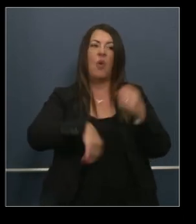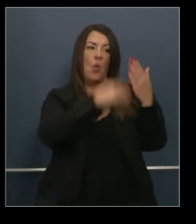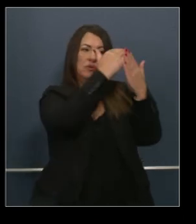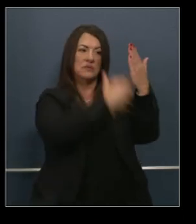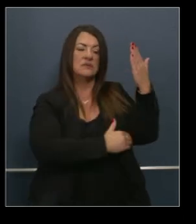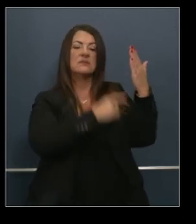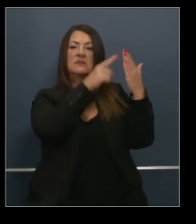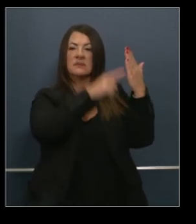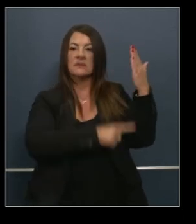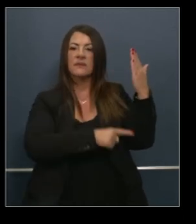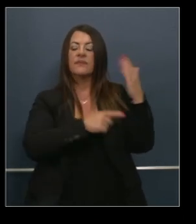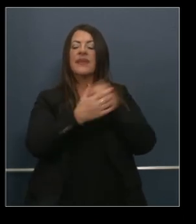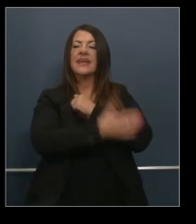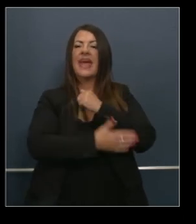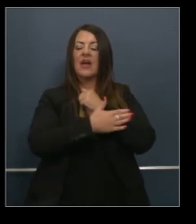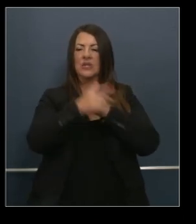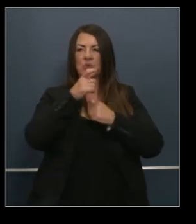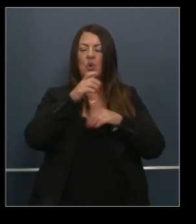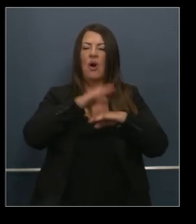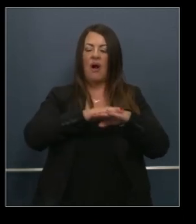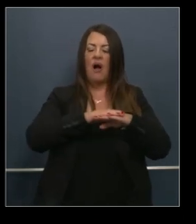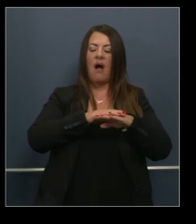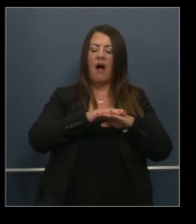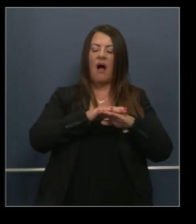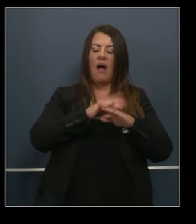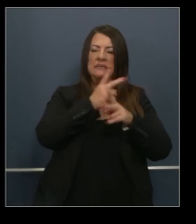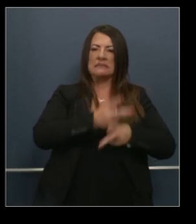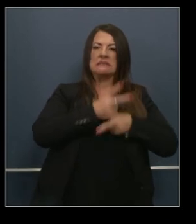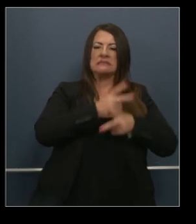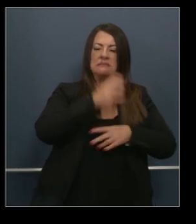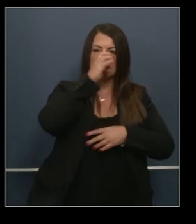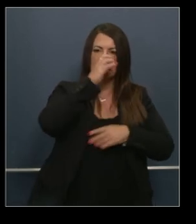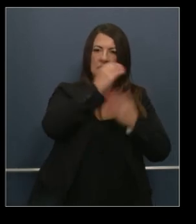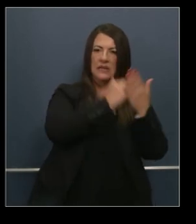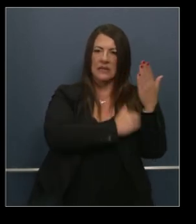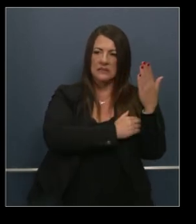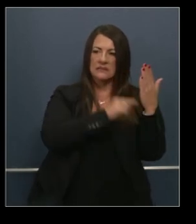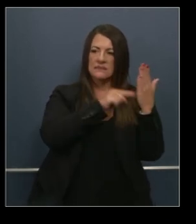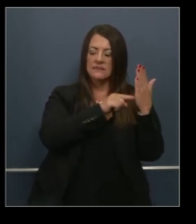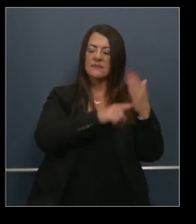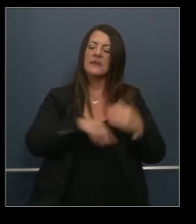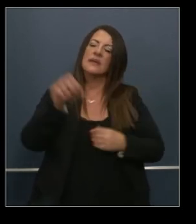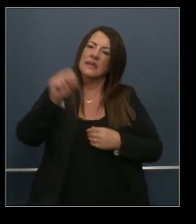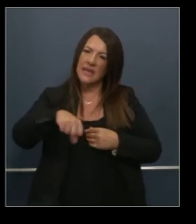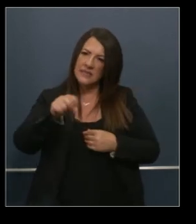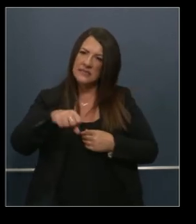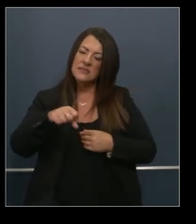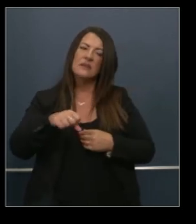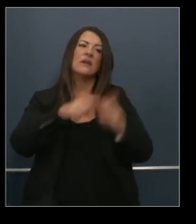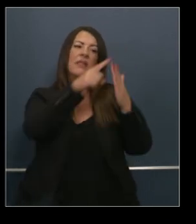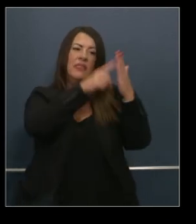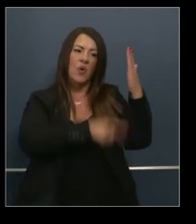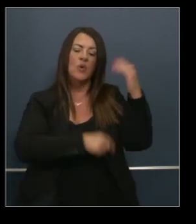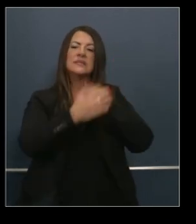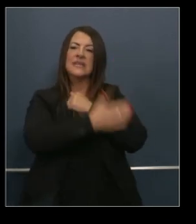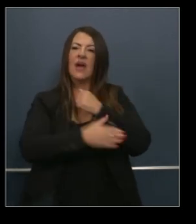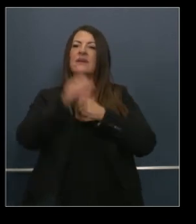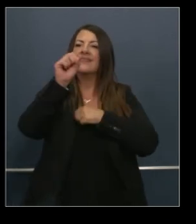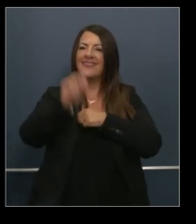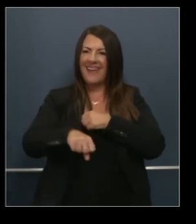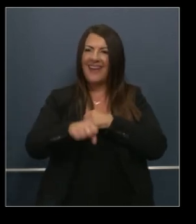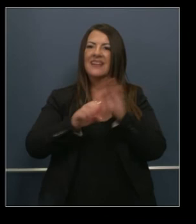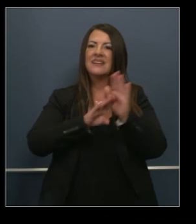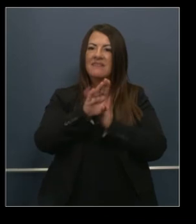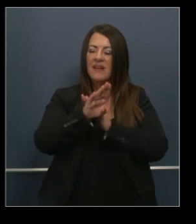están siendo vigilados estas pautas creadas pueden crearse